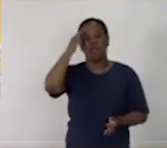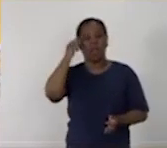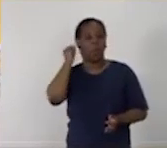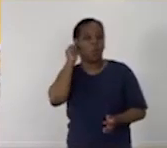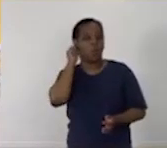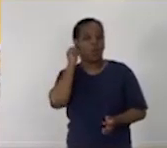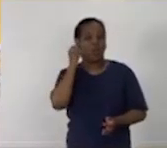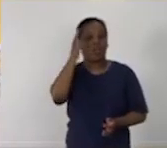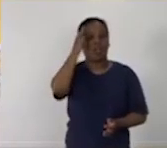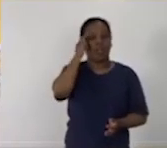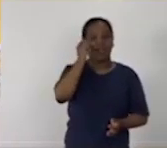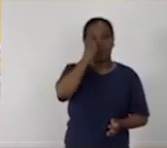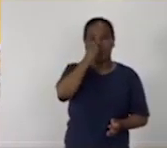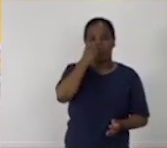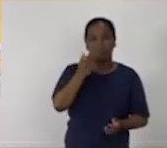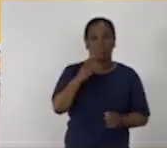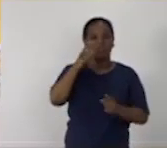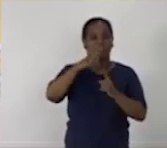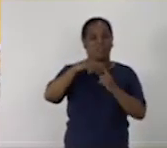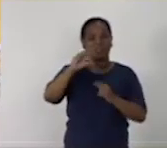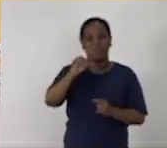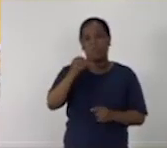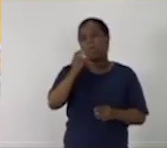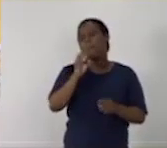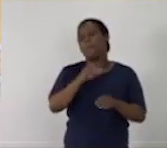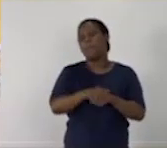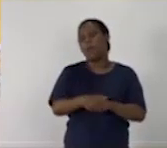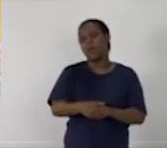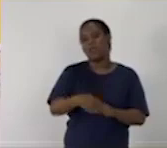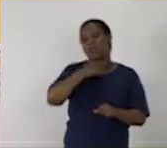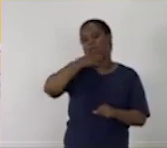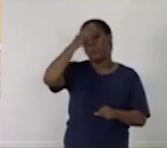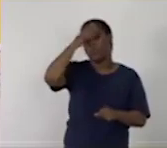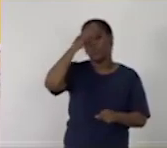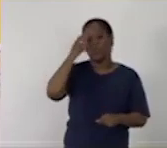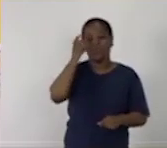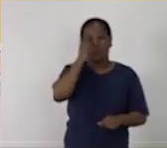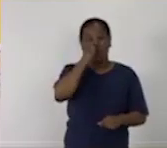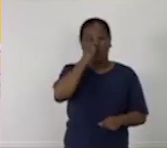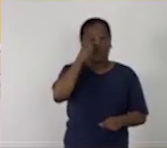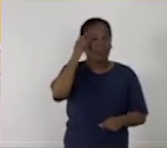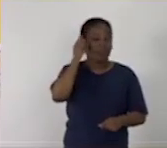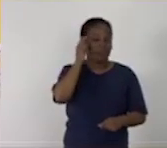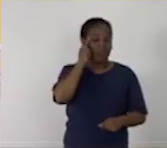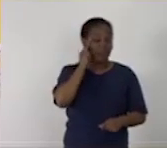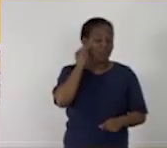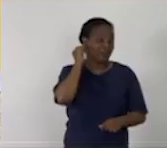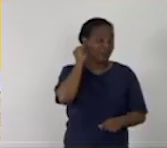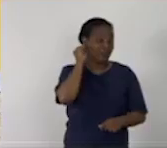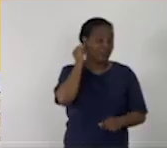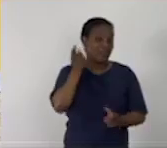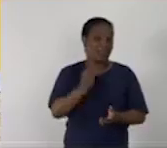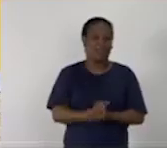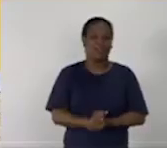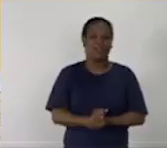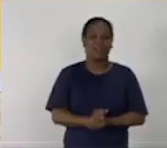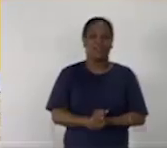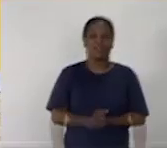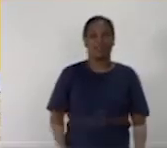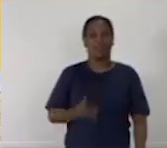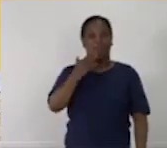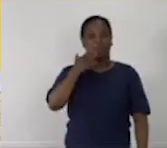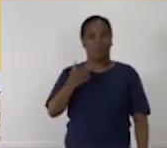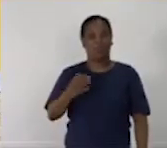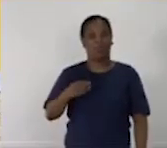padres, abuelos, tíos, hermanos, sobrinos, nietos, en fin. Bueno, yo